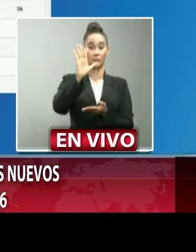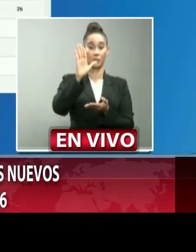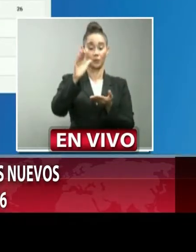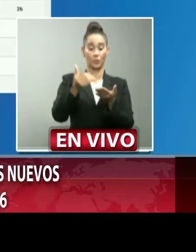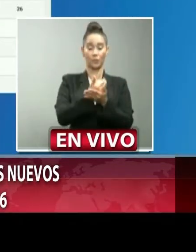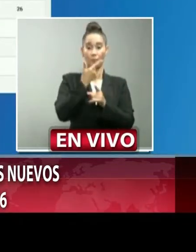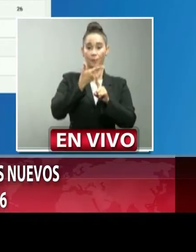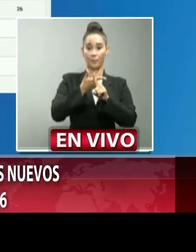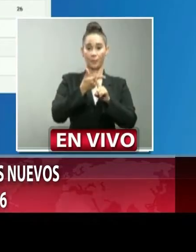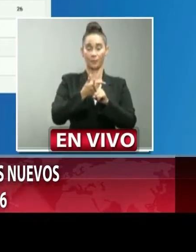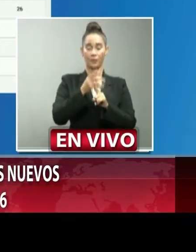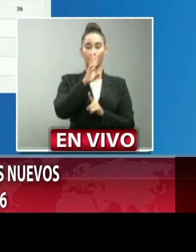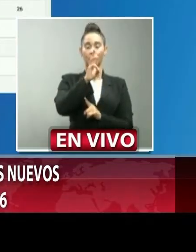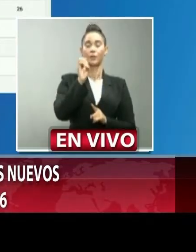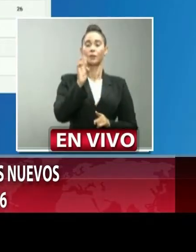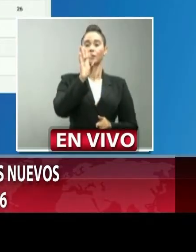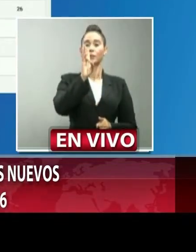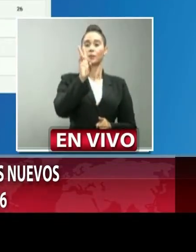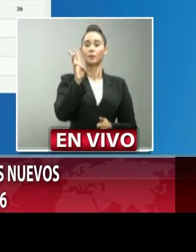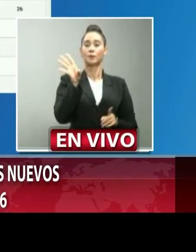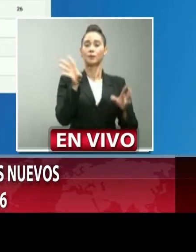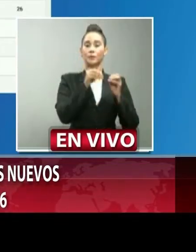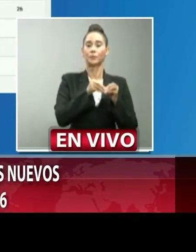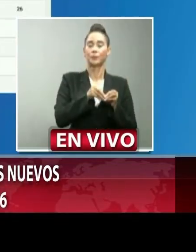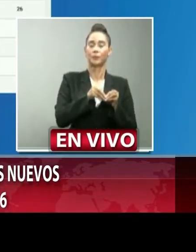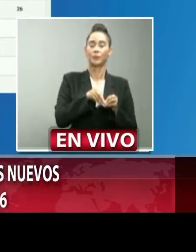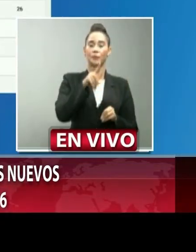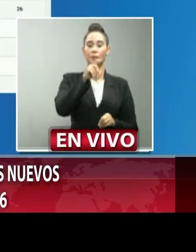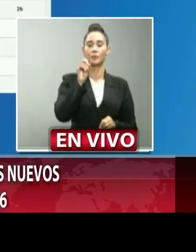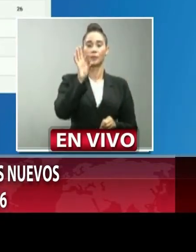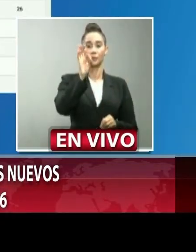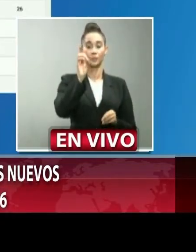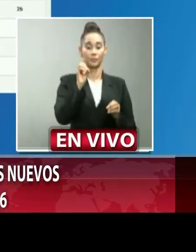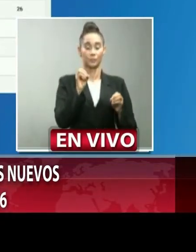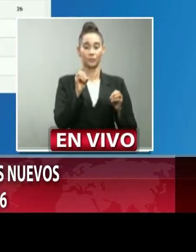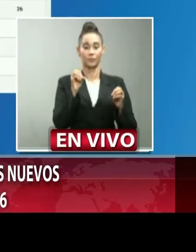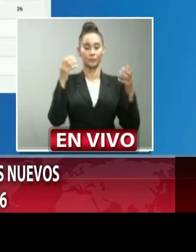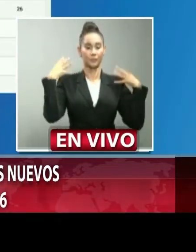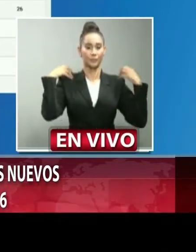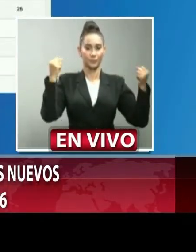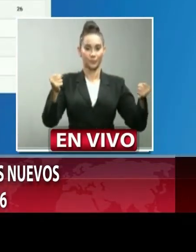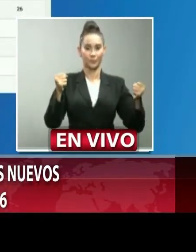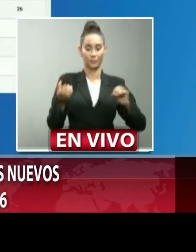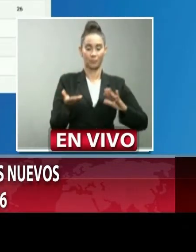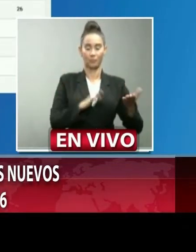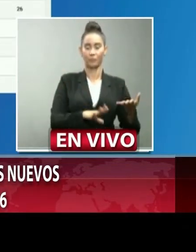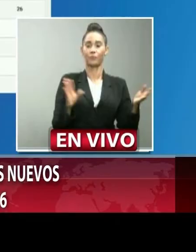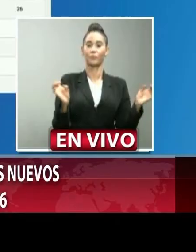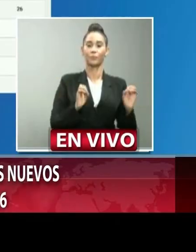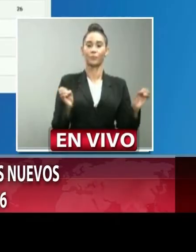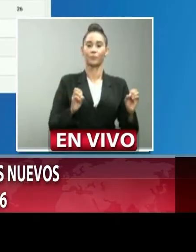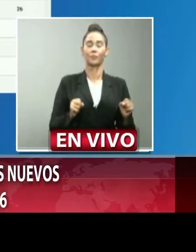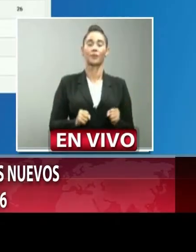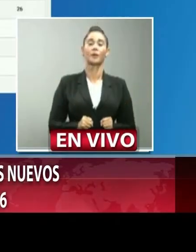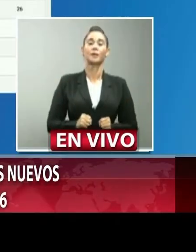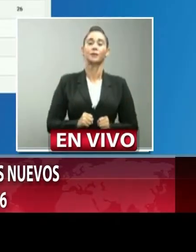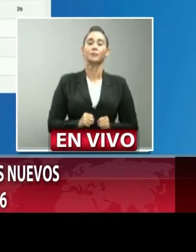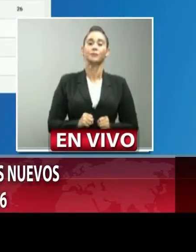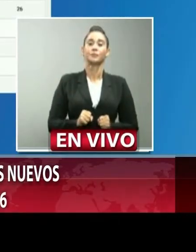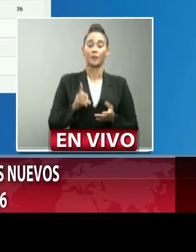676 acumulados 190 recuperados 0 fallecimiento